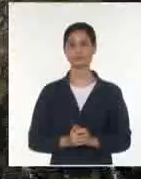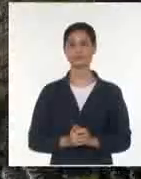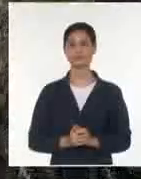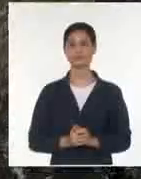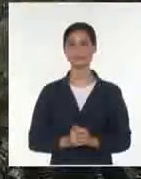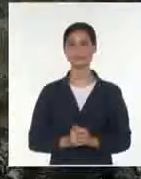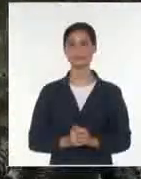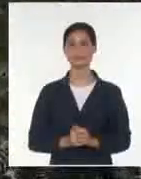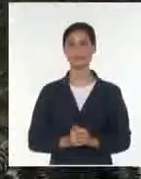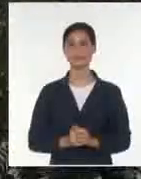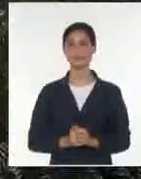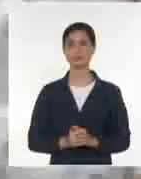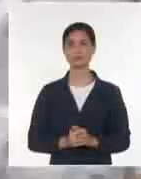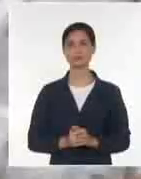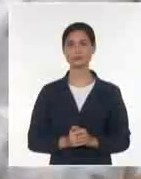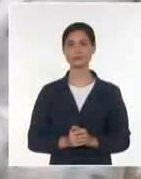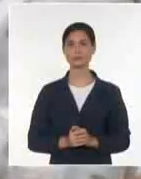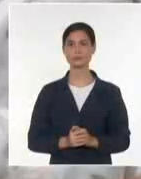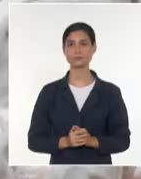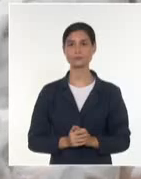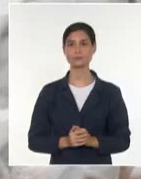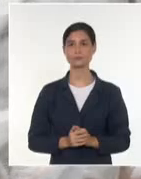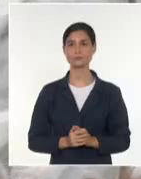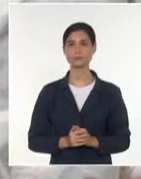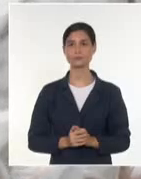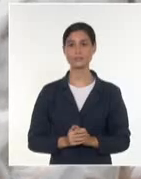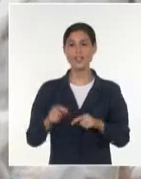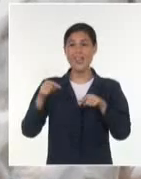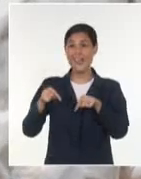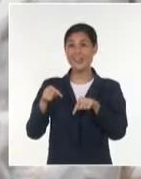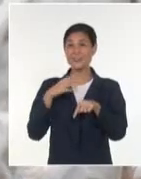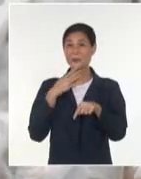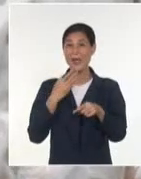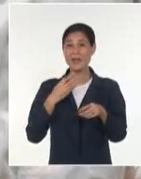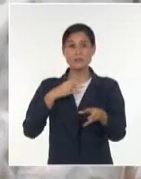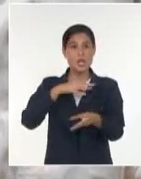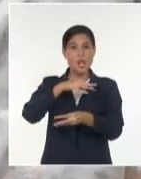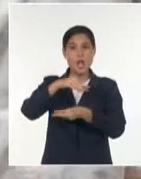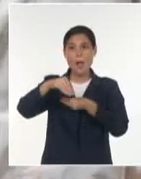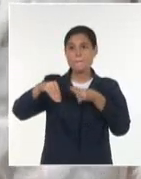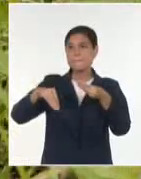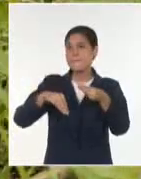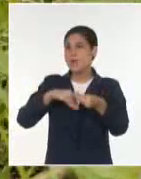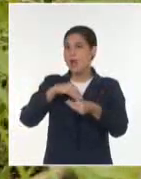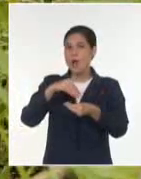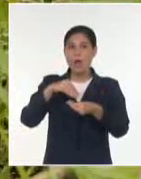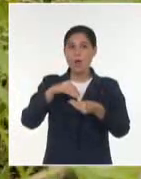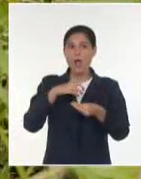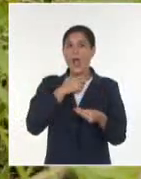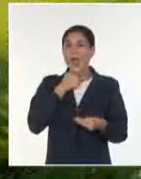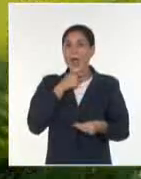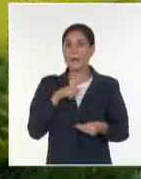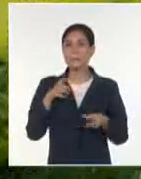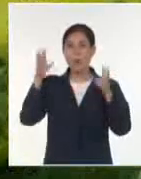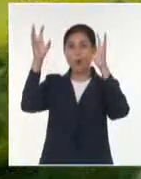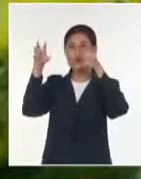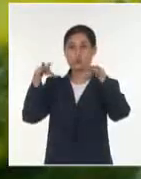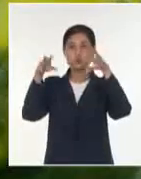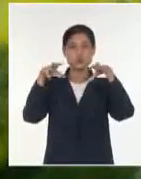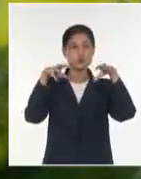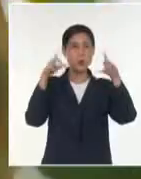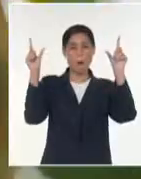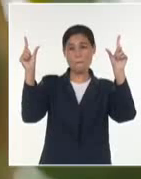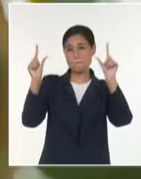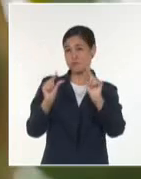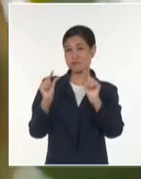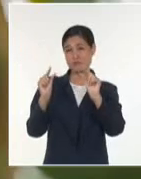Esto ha cambiado en muchas cosas, por ejemplo, sobre todo en la lluvia. Lluya es muy poco. Gabián Chacón es